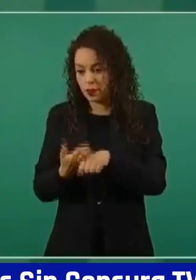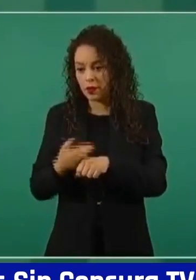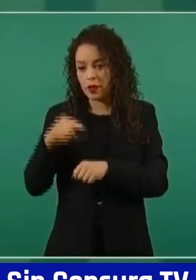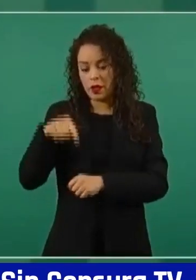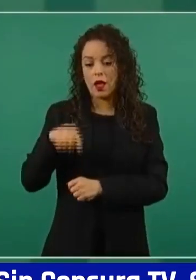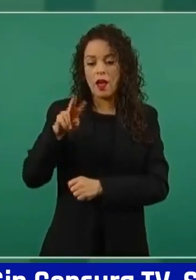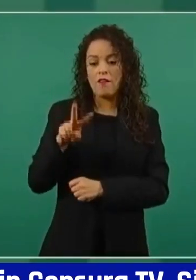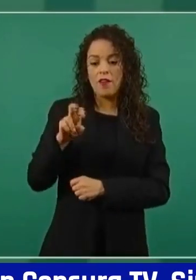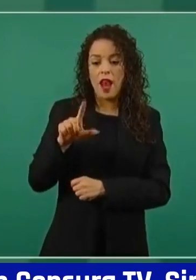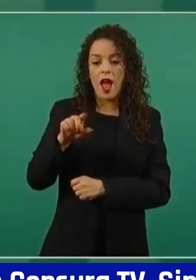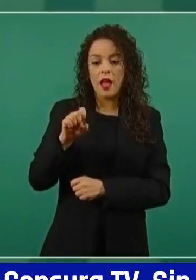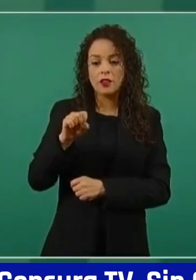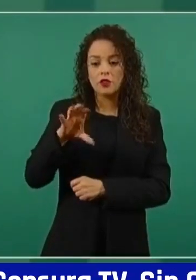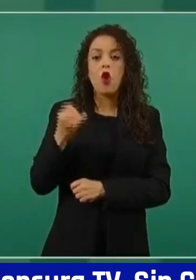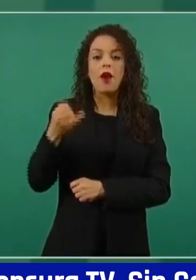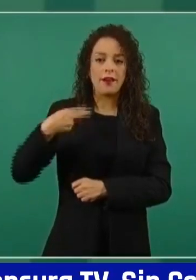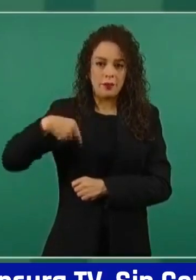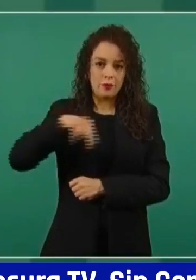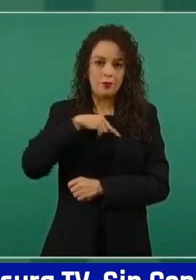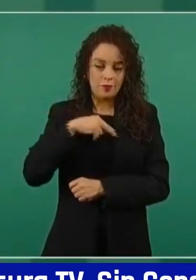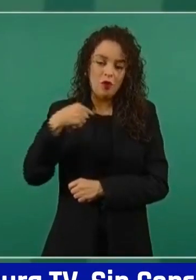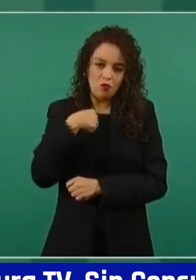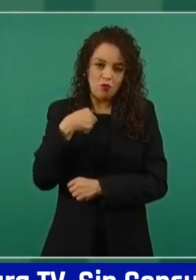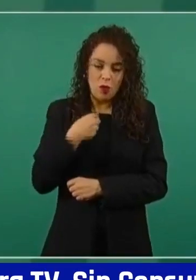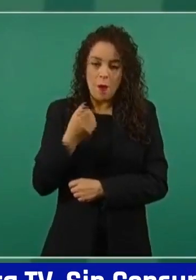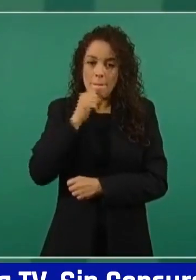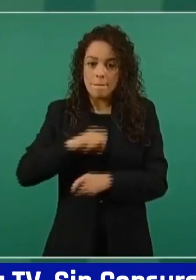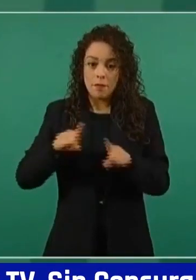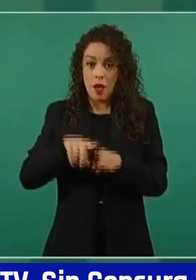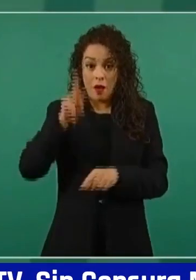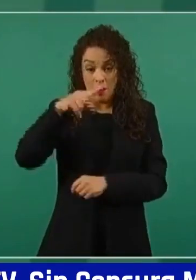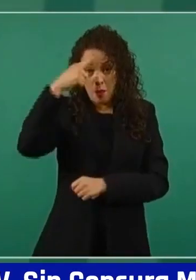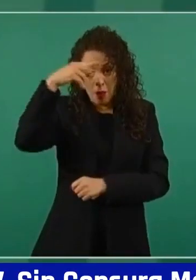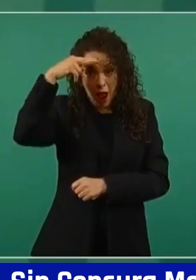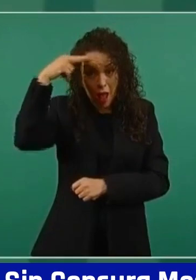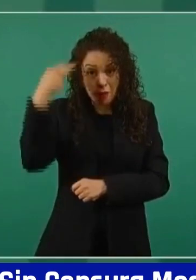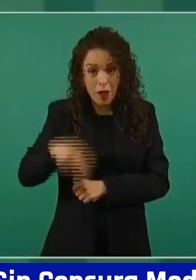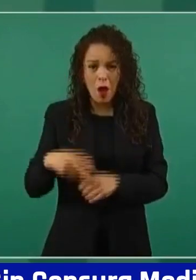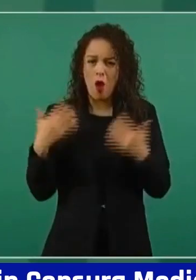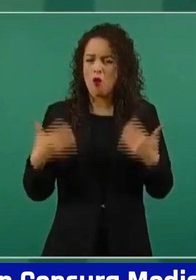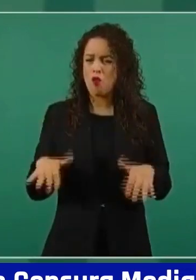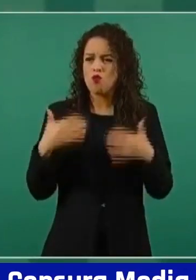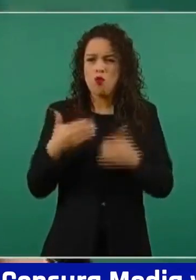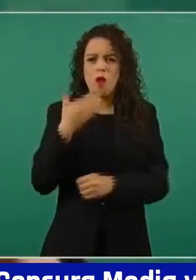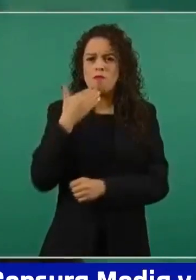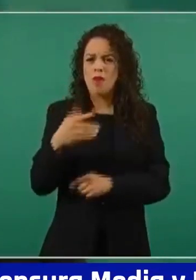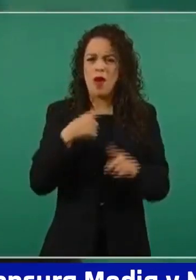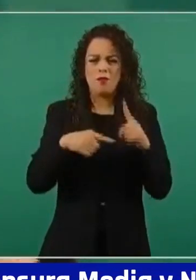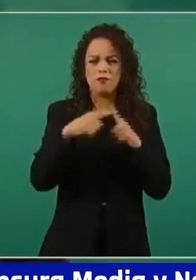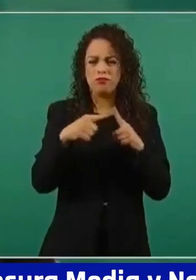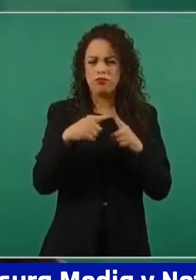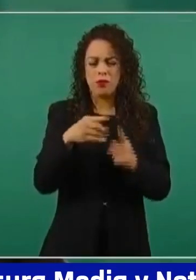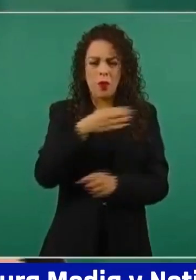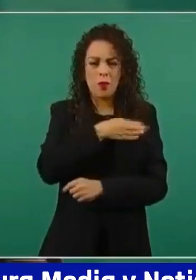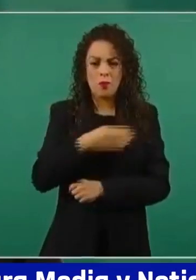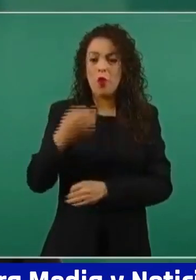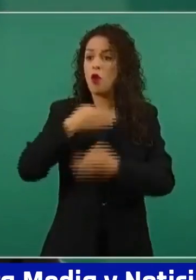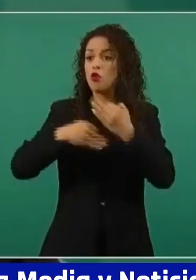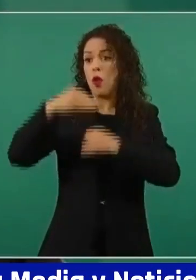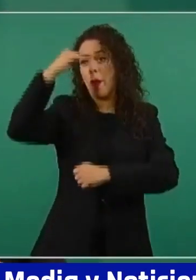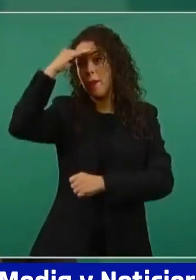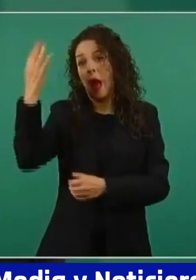Entonces ya logramos. Eso es un gran logro para México. Todo lo que se decía es que eso no se iba a lograr, que era